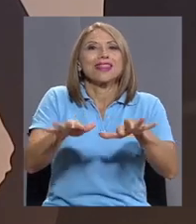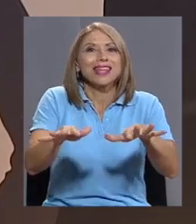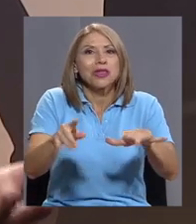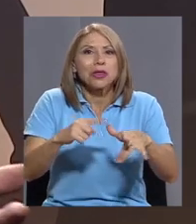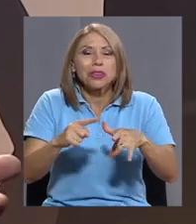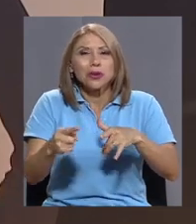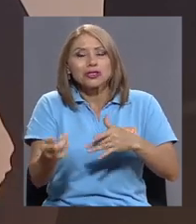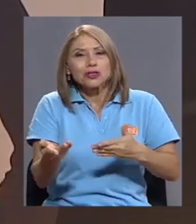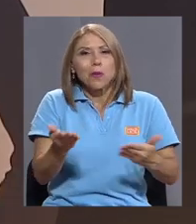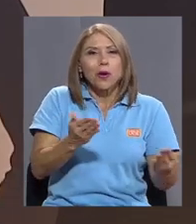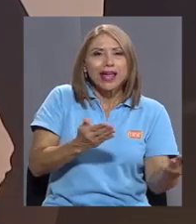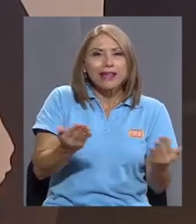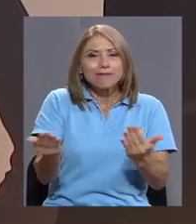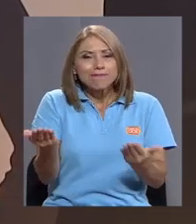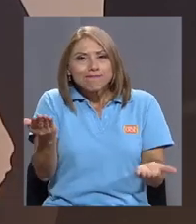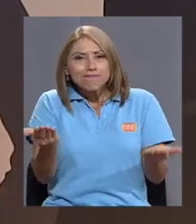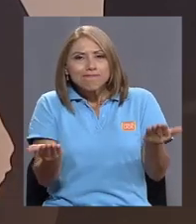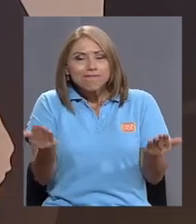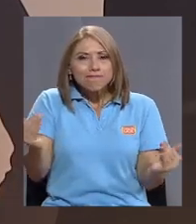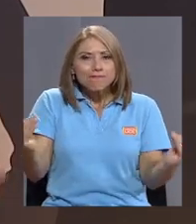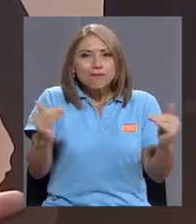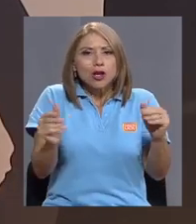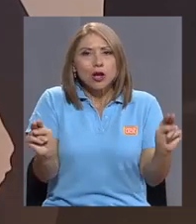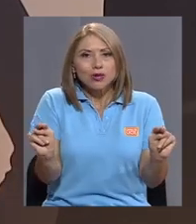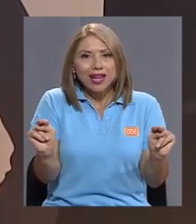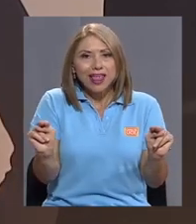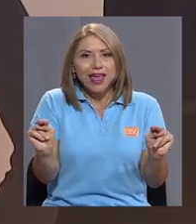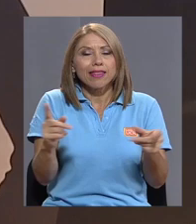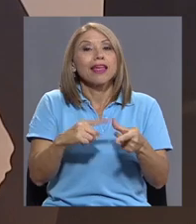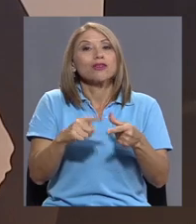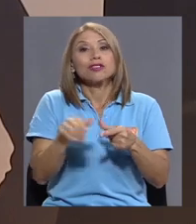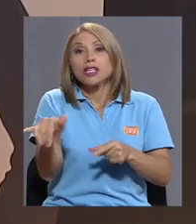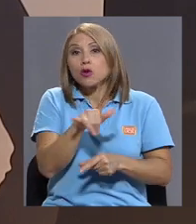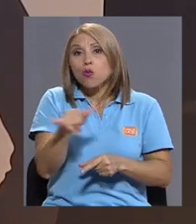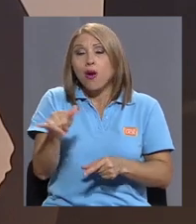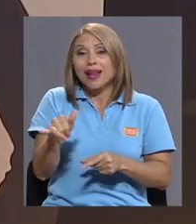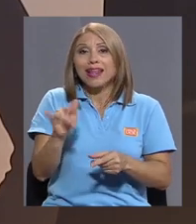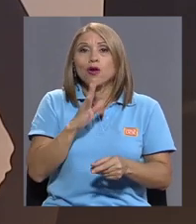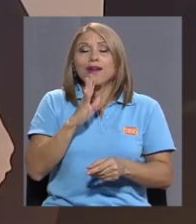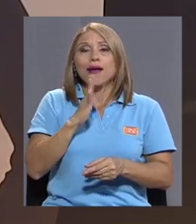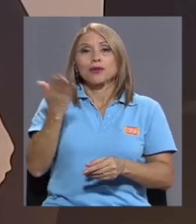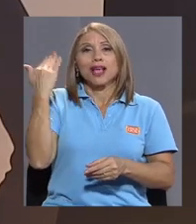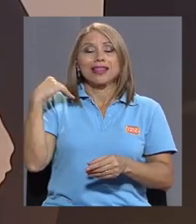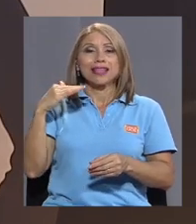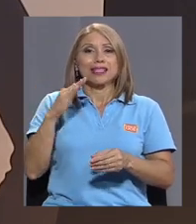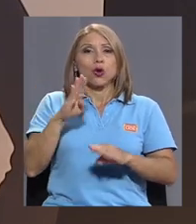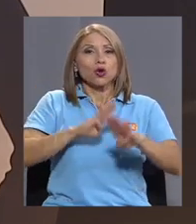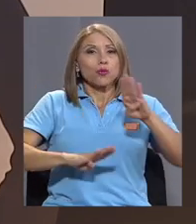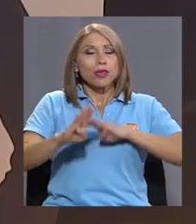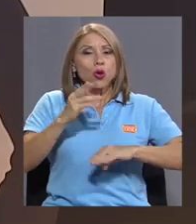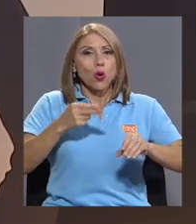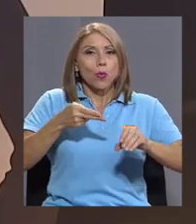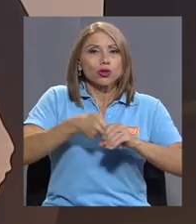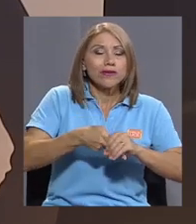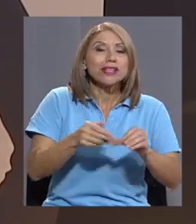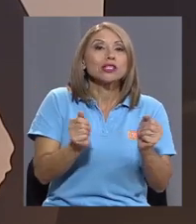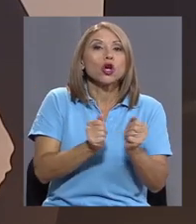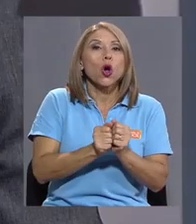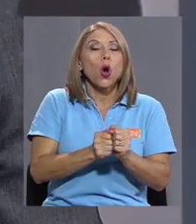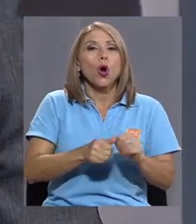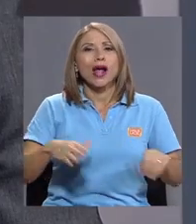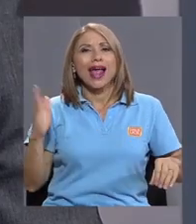en esa captura y emisión de carbono. Igual de lo que hablamos de los biocombustibles, con la caña de azúcar o con el